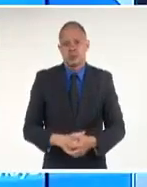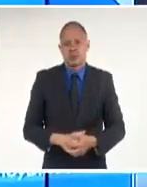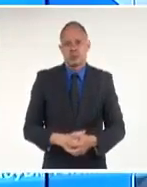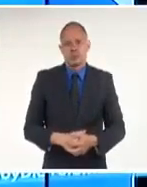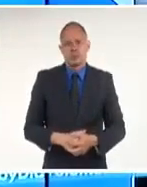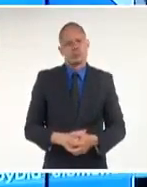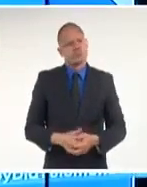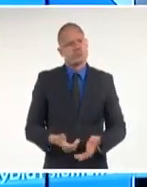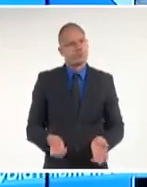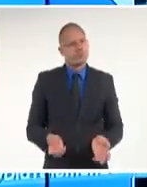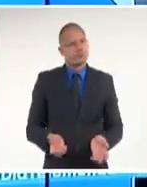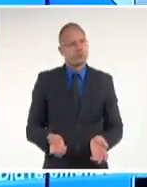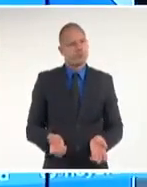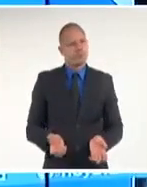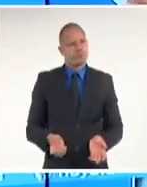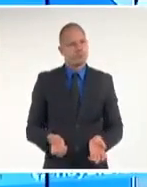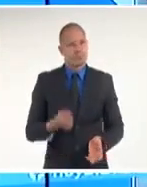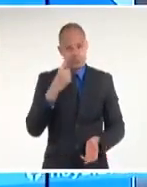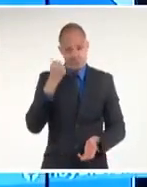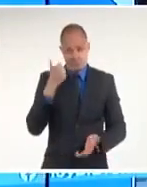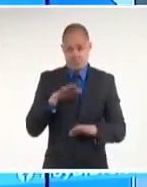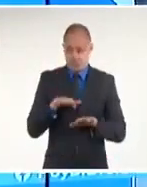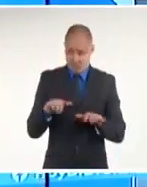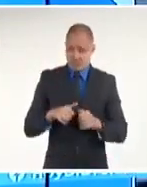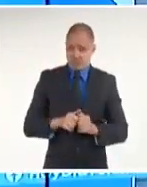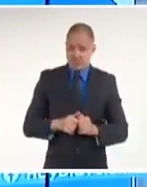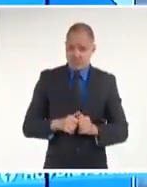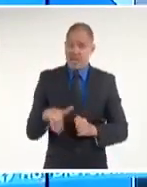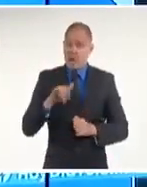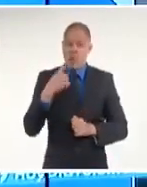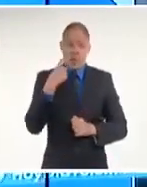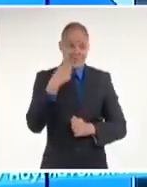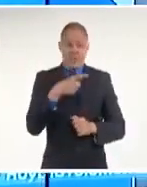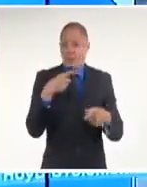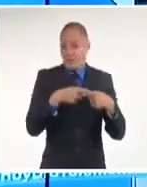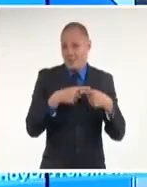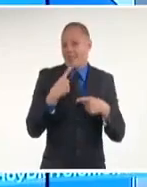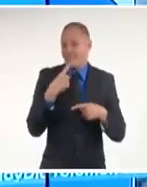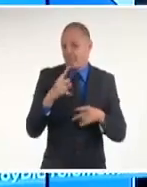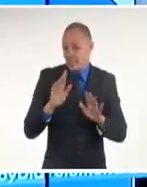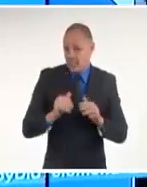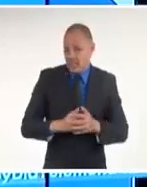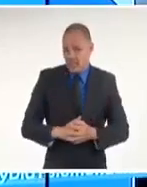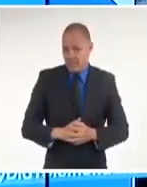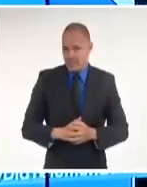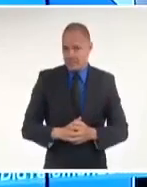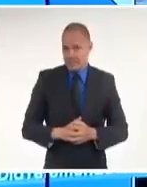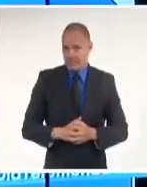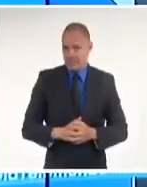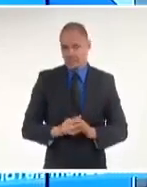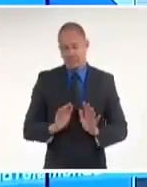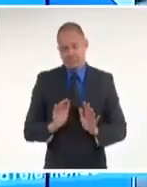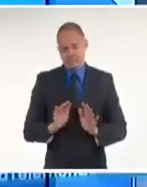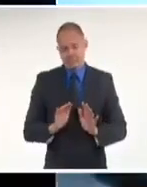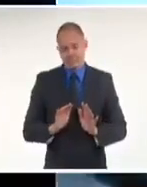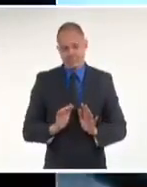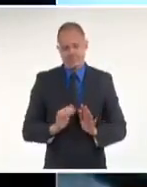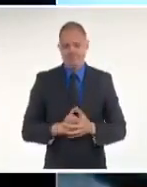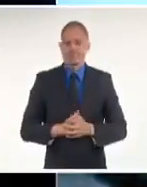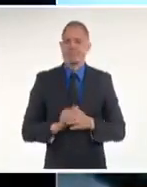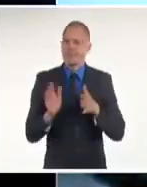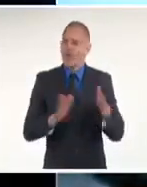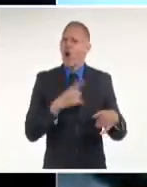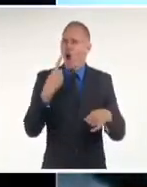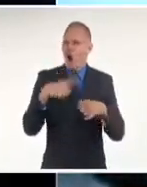Bien, han visto las imágenes y el video y las declaraciones de estos familiares. Así también, Univisión,